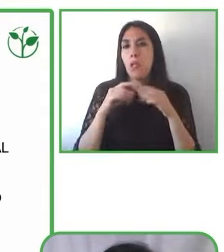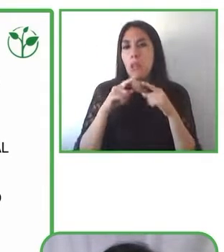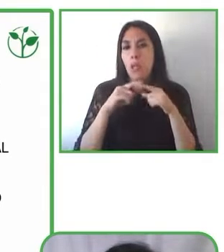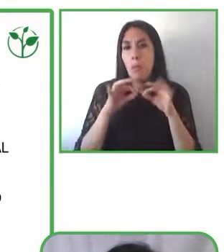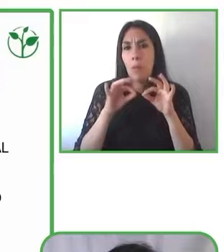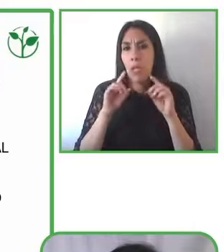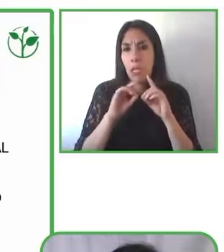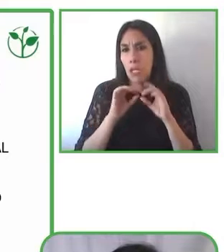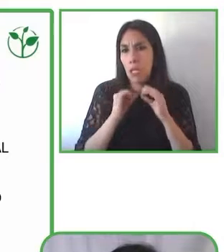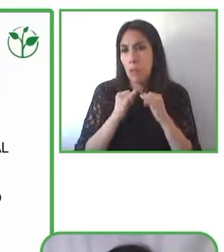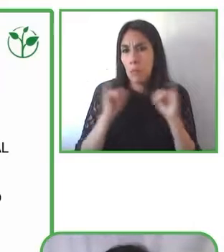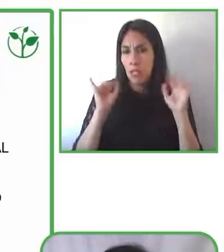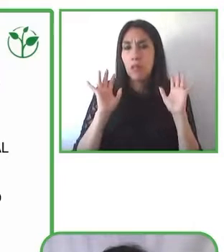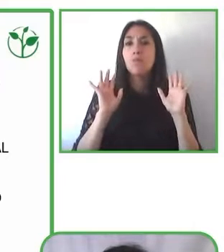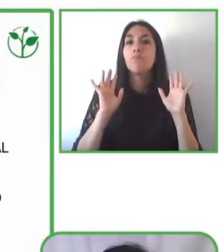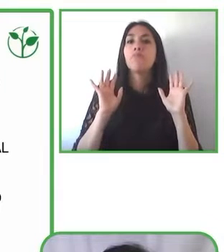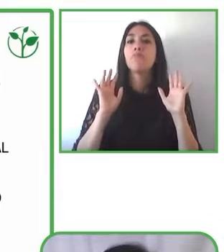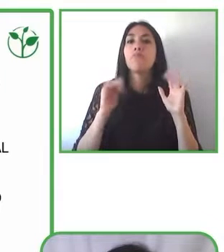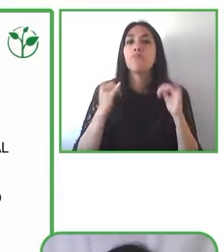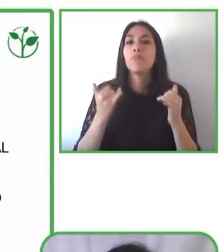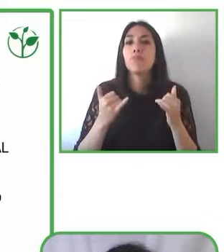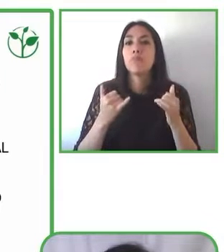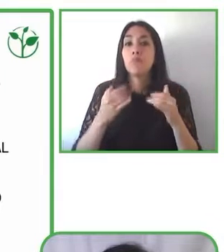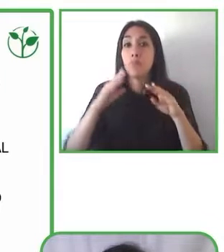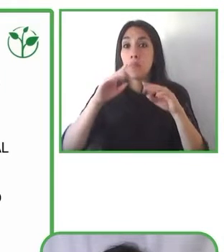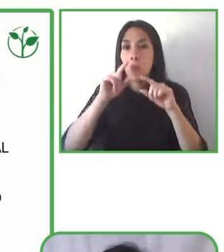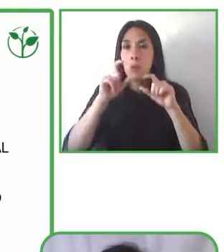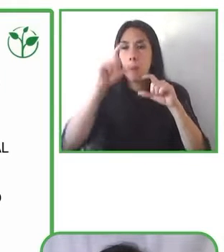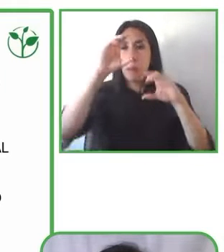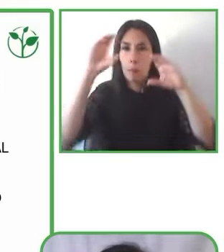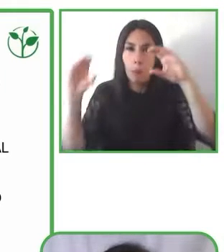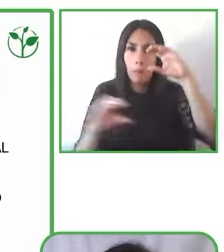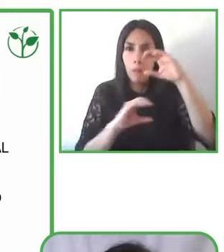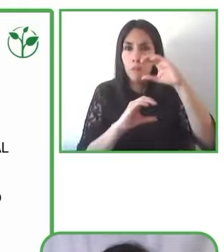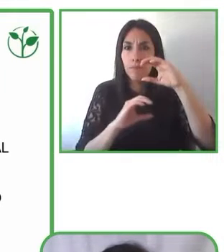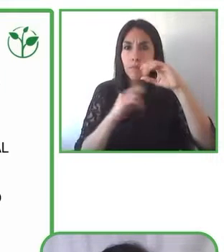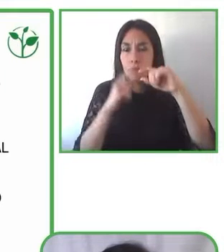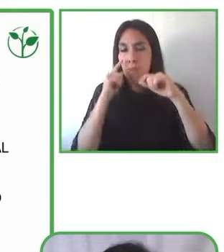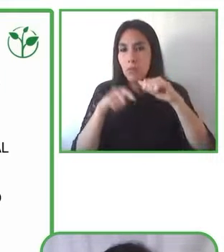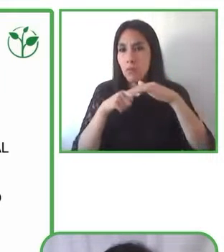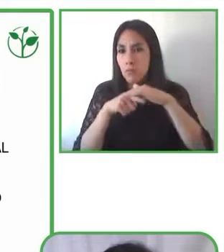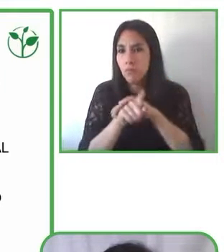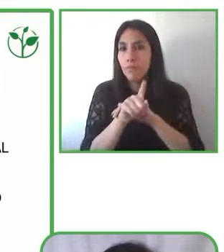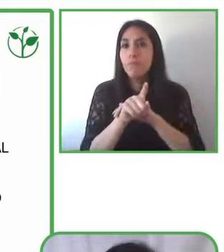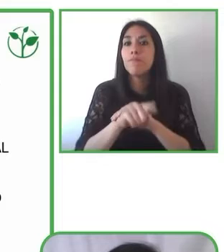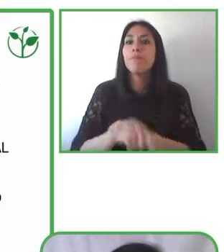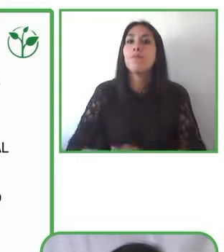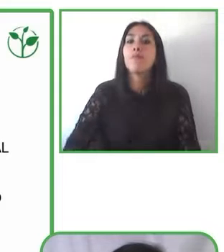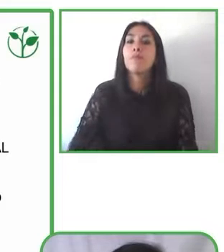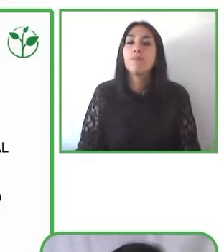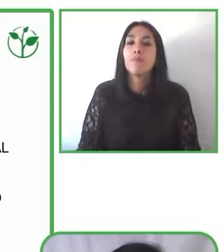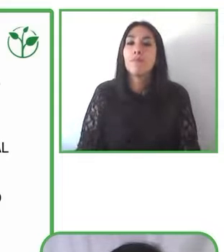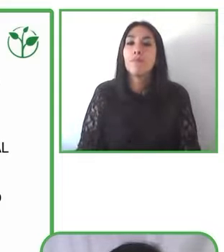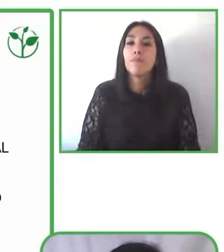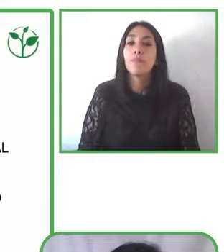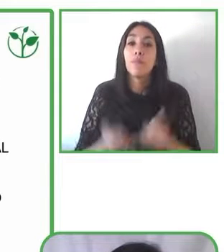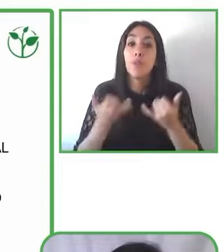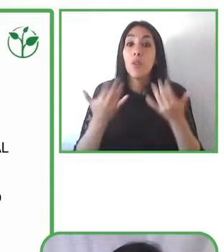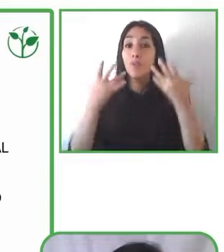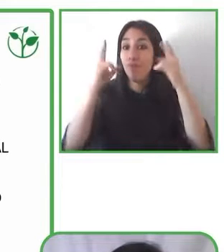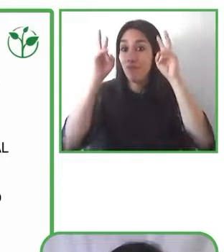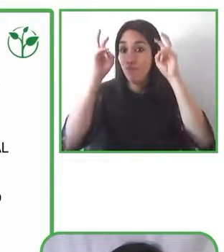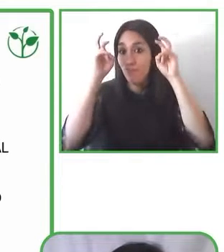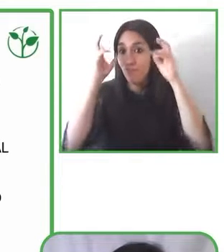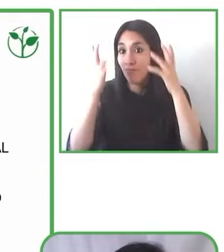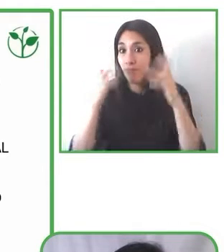movilidad como un parámetro fundamental de diseño, incluido también en nuestra normativa nacional,